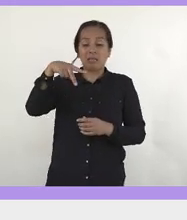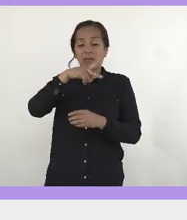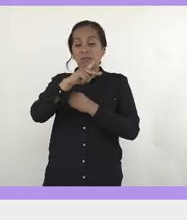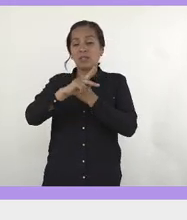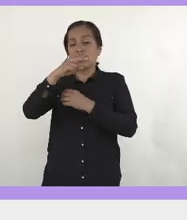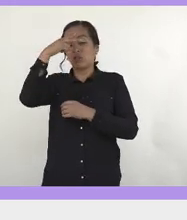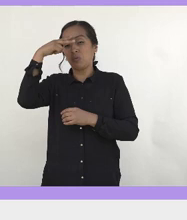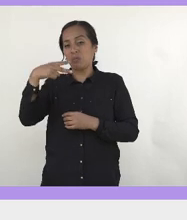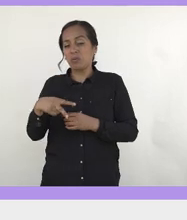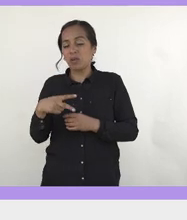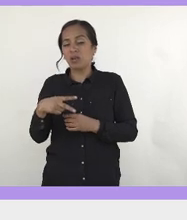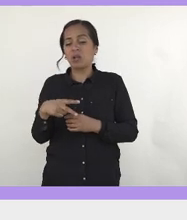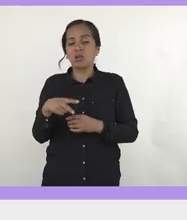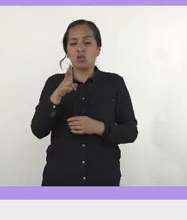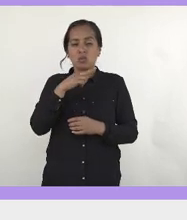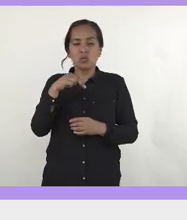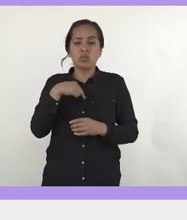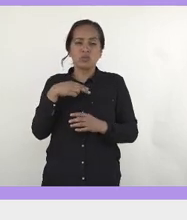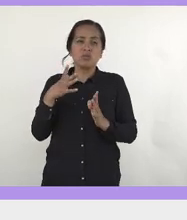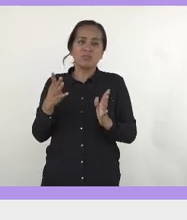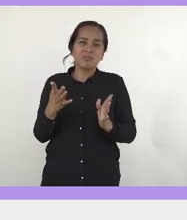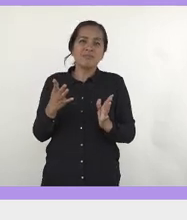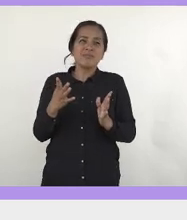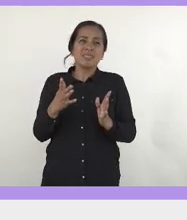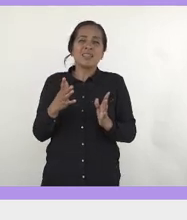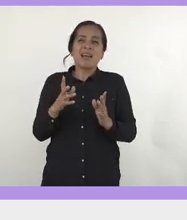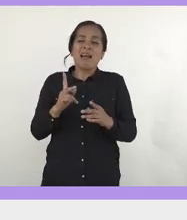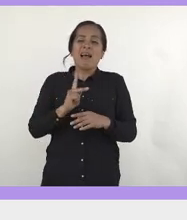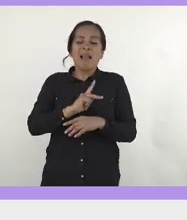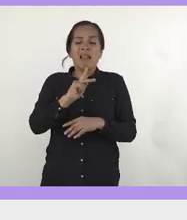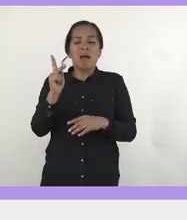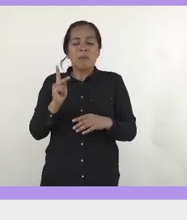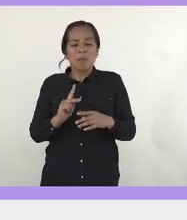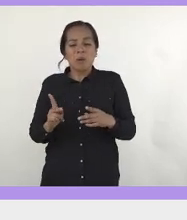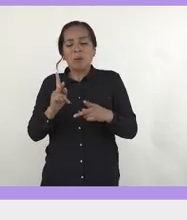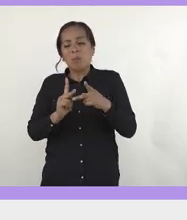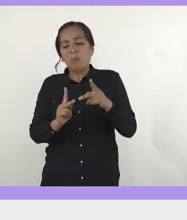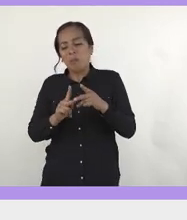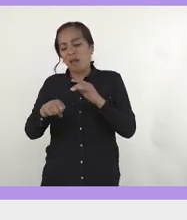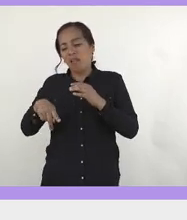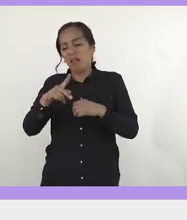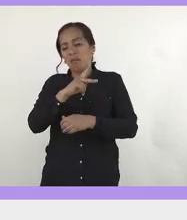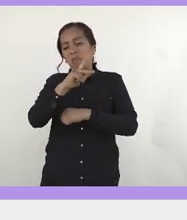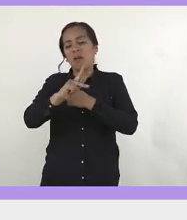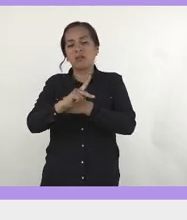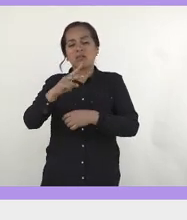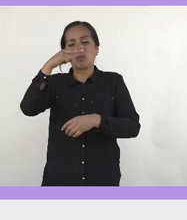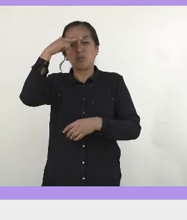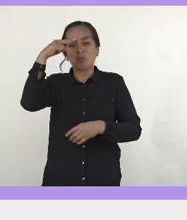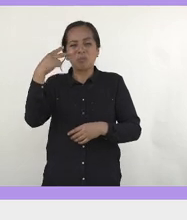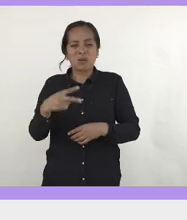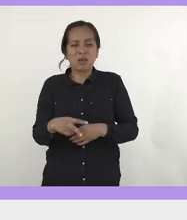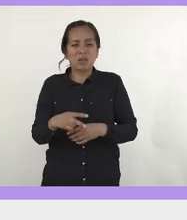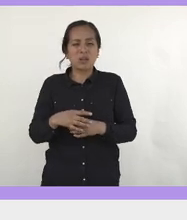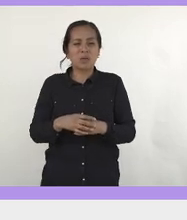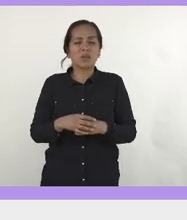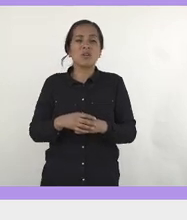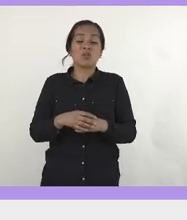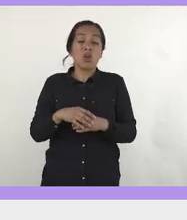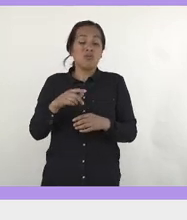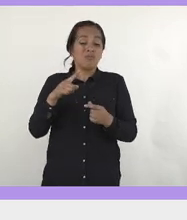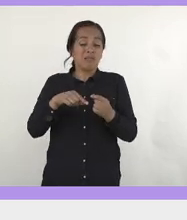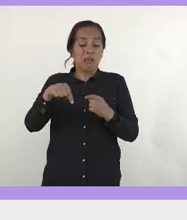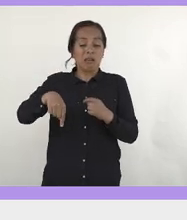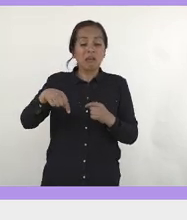y si bien a nosotras nos ha tocado llevar la peor parte en esta historia y en países como México, 11 mujeres al día son asesinadas,